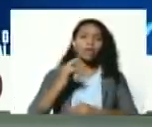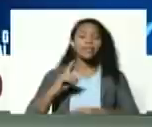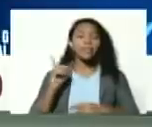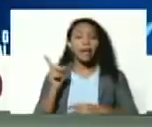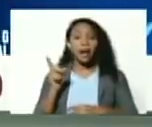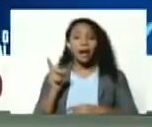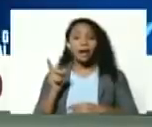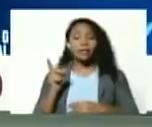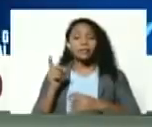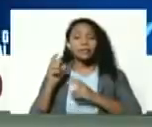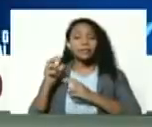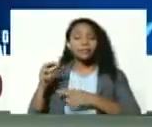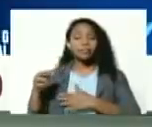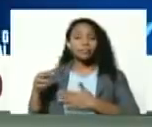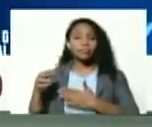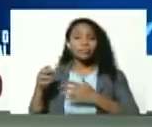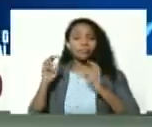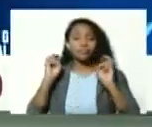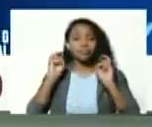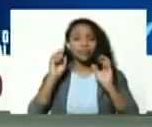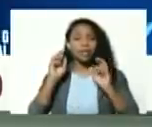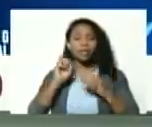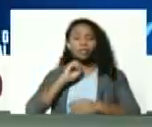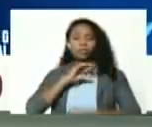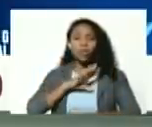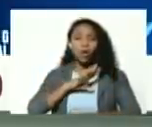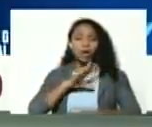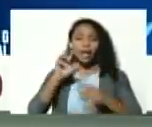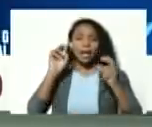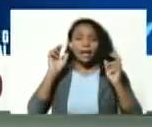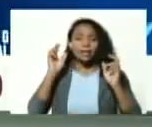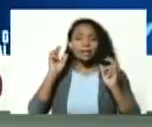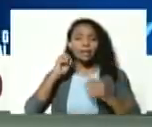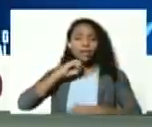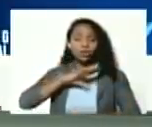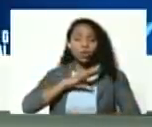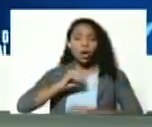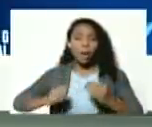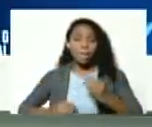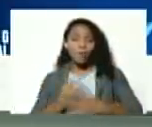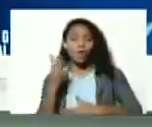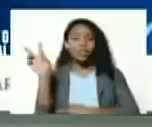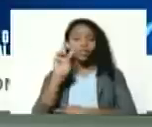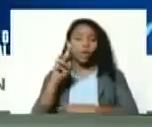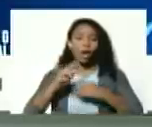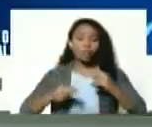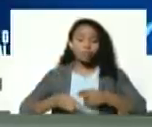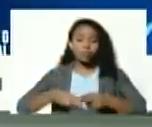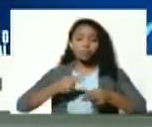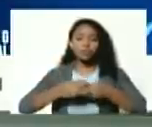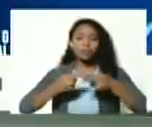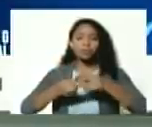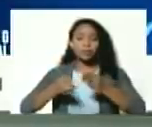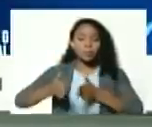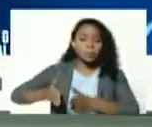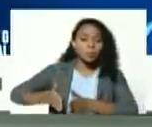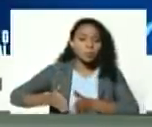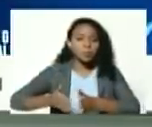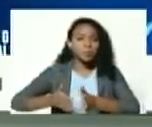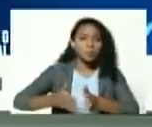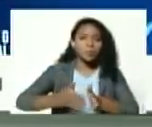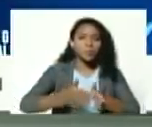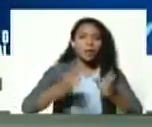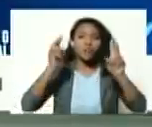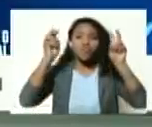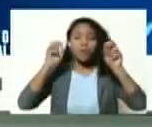la corriente de la historia insurgente venezolano y constructor del andamiaje de la